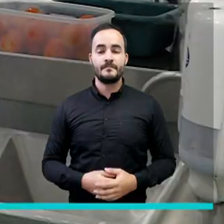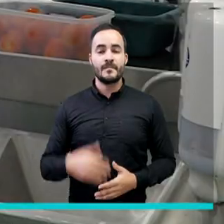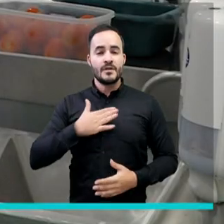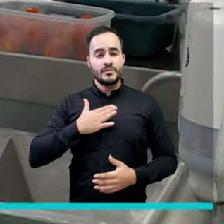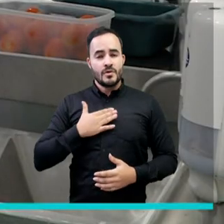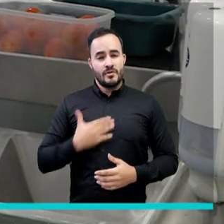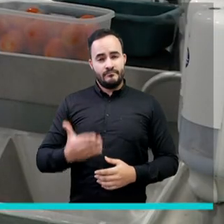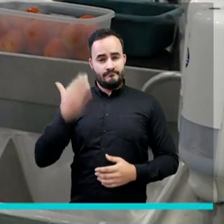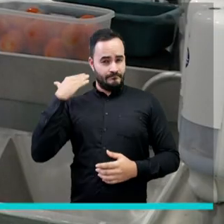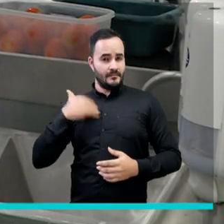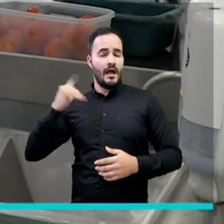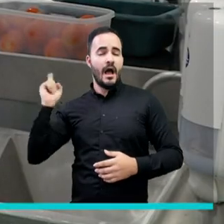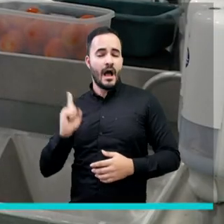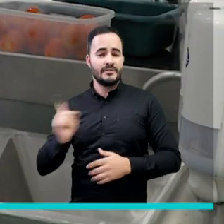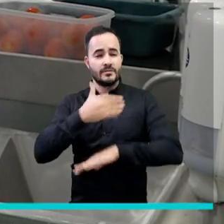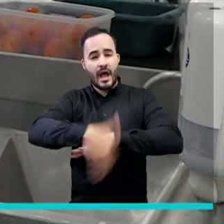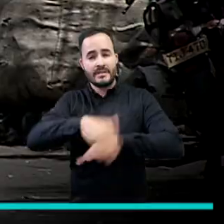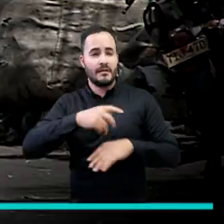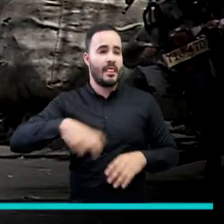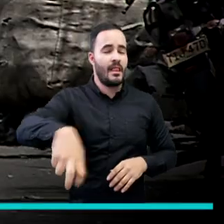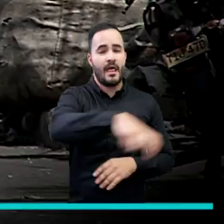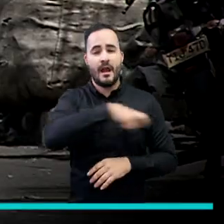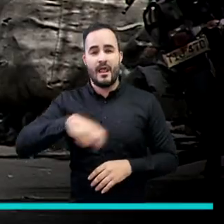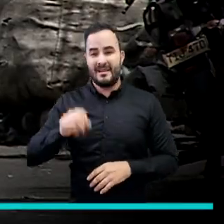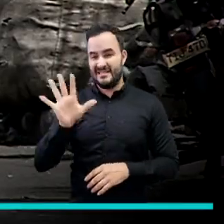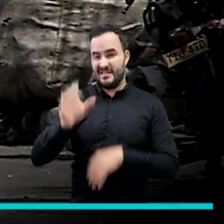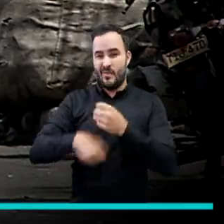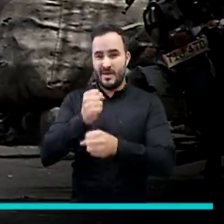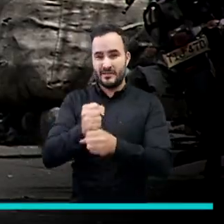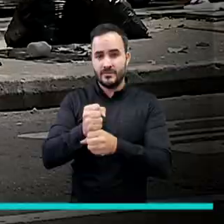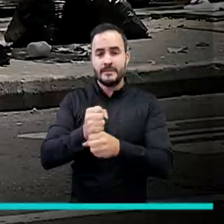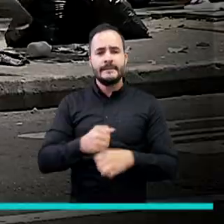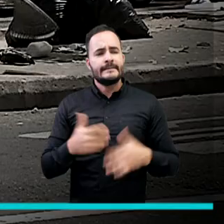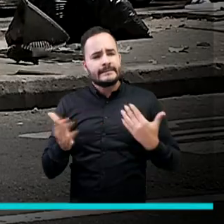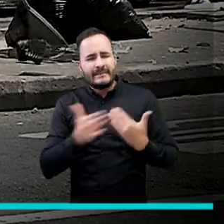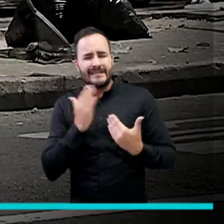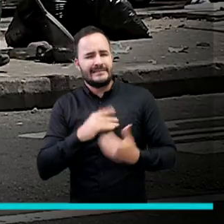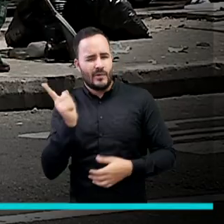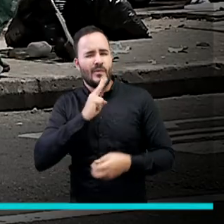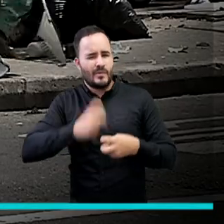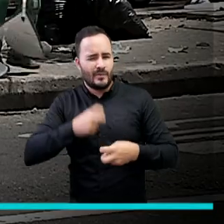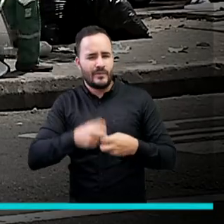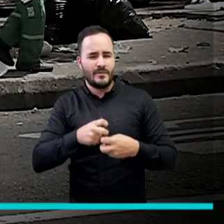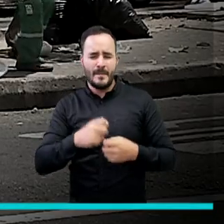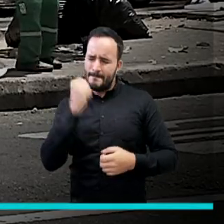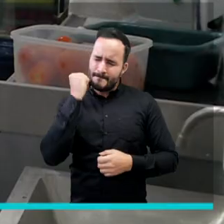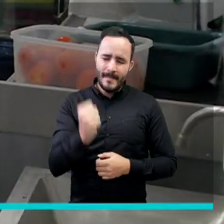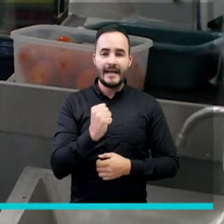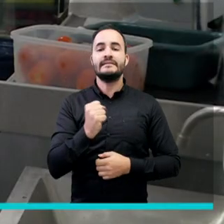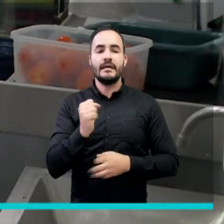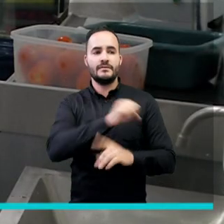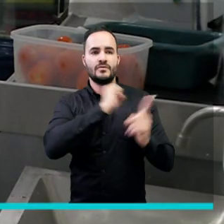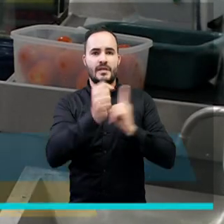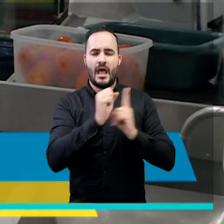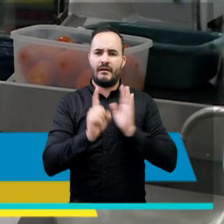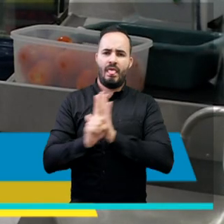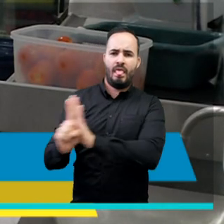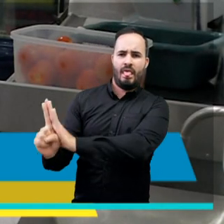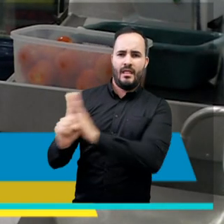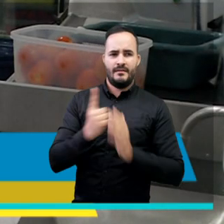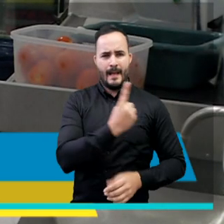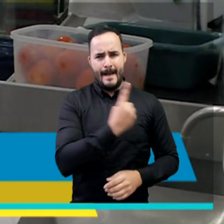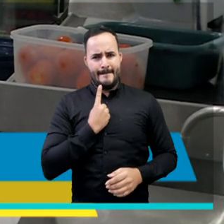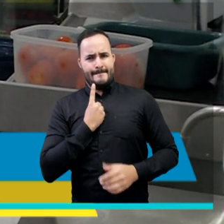Hace dos, cinco años en situación de calle. Lo más difícil y complicado en todo ese tema es como la exclusión de la sociedad.